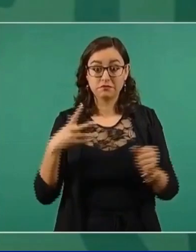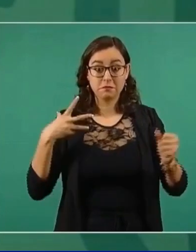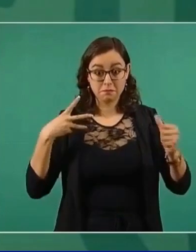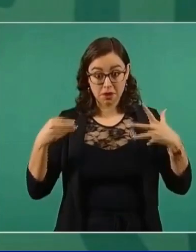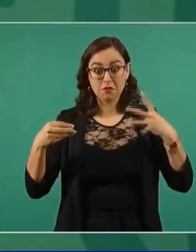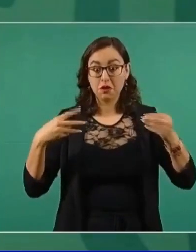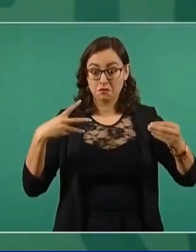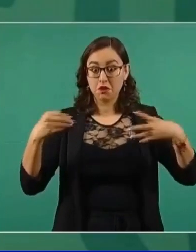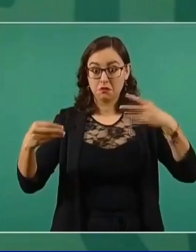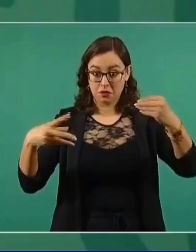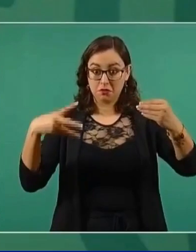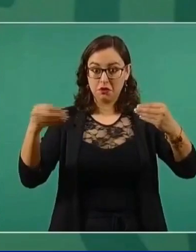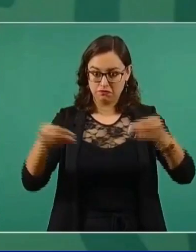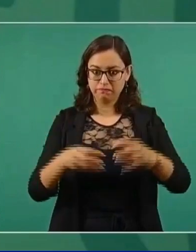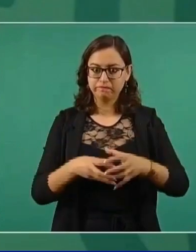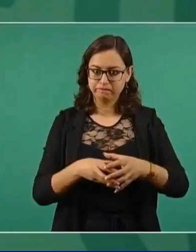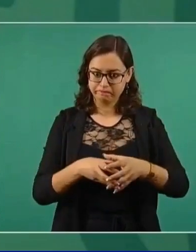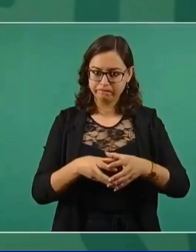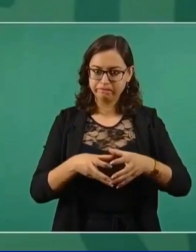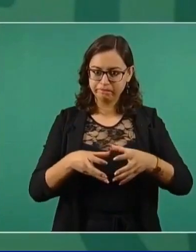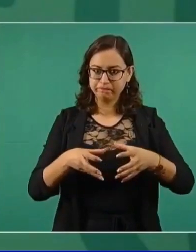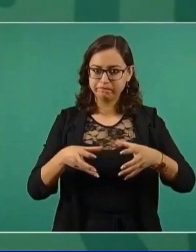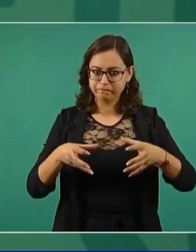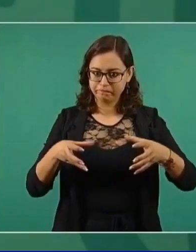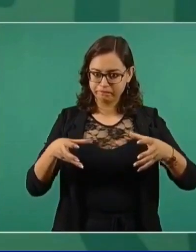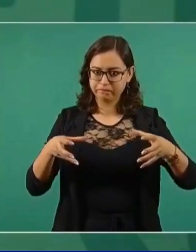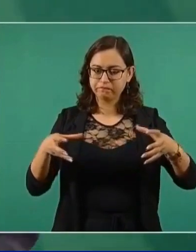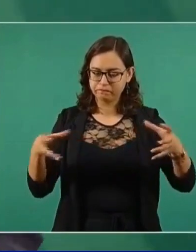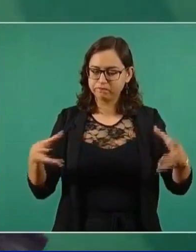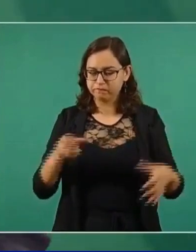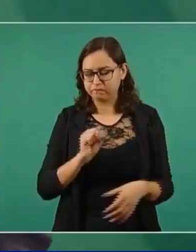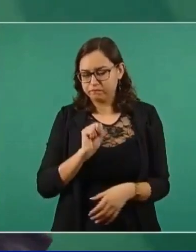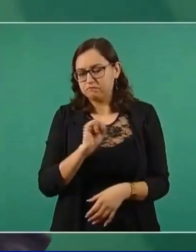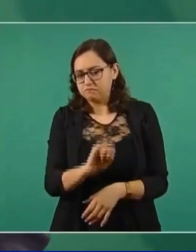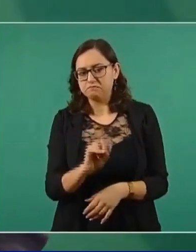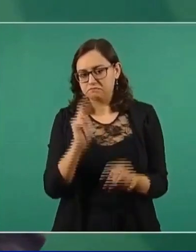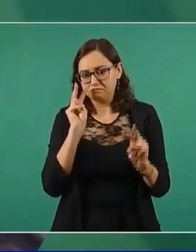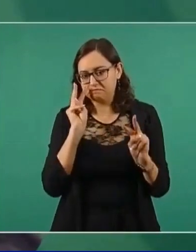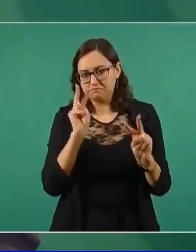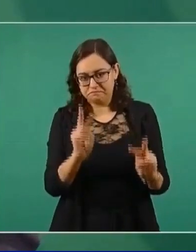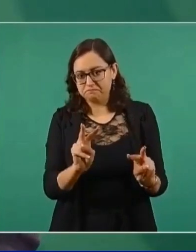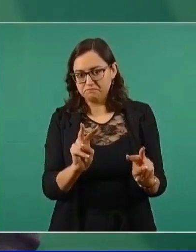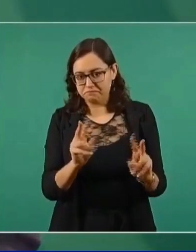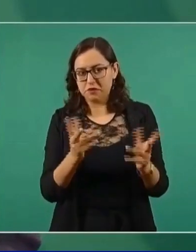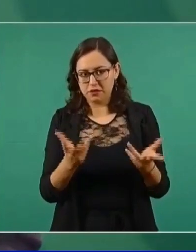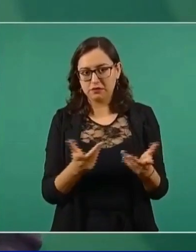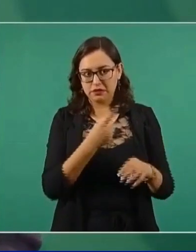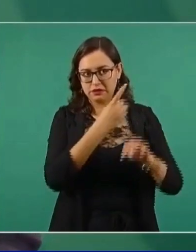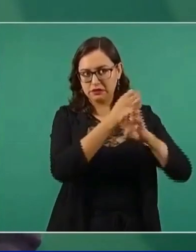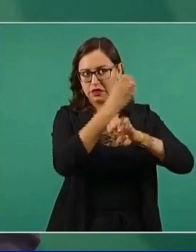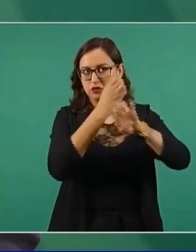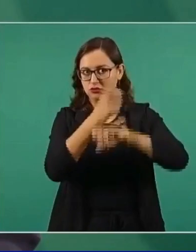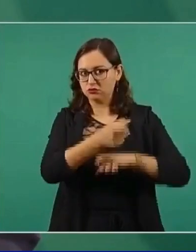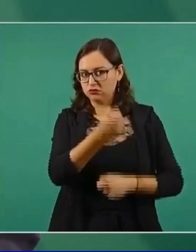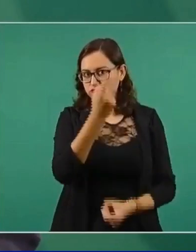está reactivando la pandemia en algunos estados,